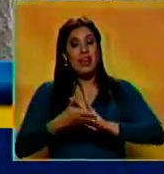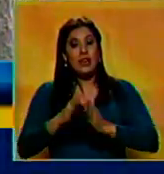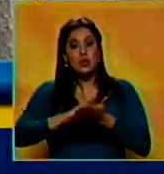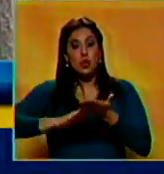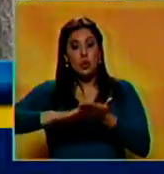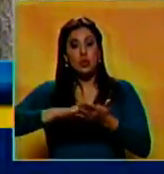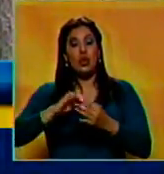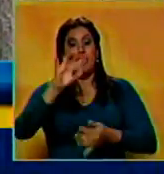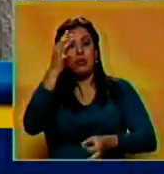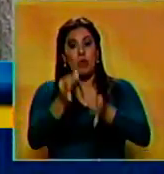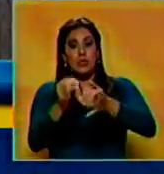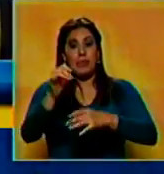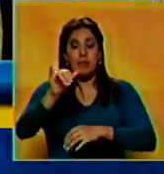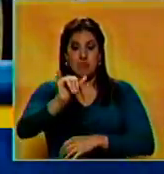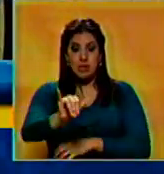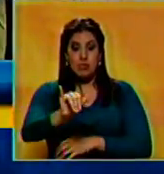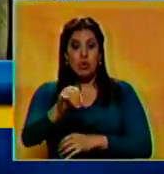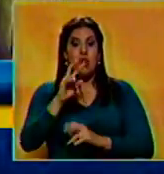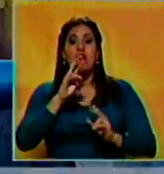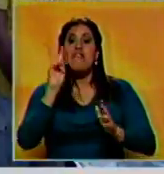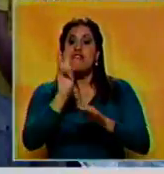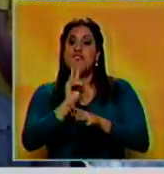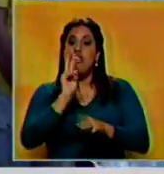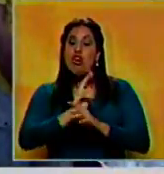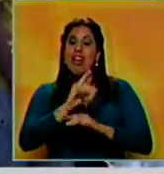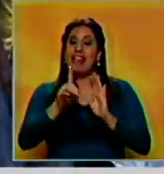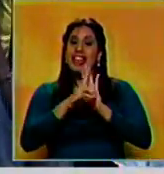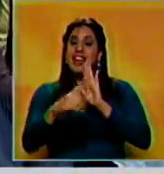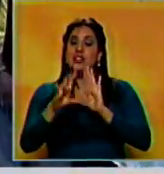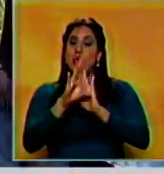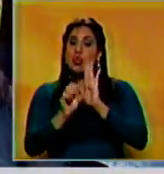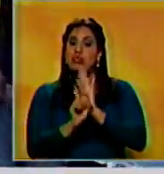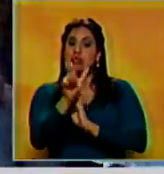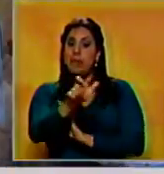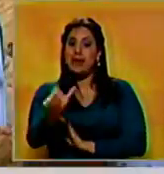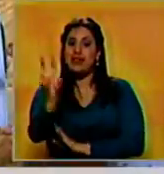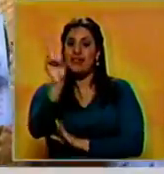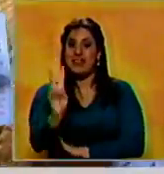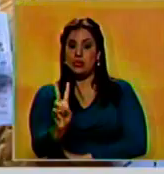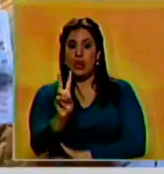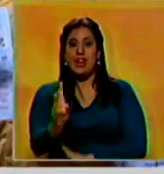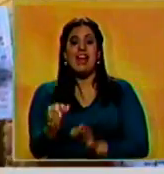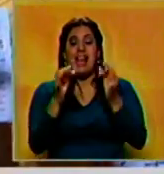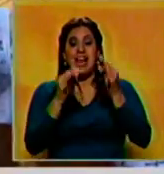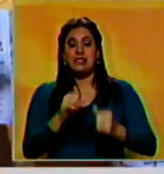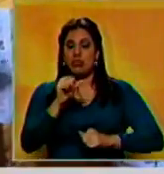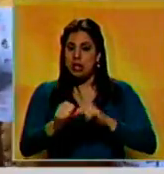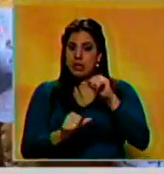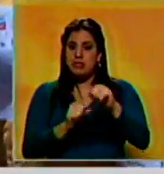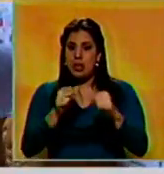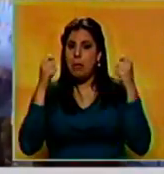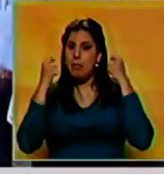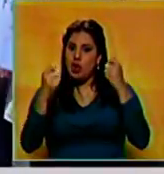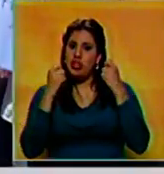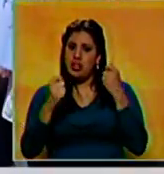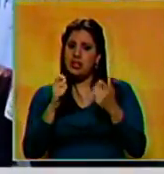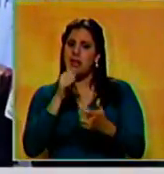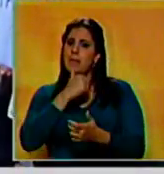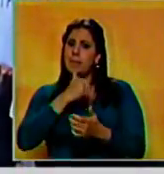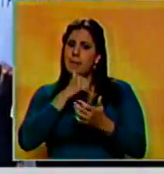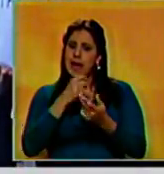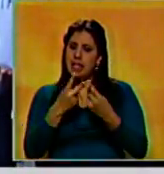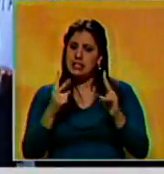resolución del Tribunal Supremo de Justicia viola los derechos constitucionales de los venezolanos. Él aseguró que continuarán protestando de forma